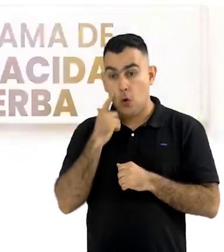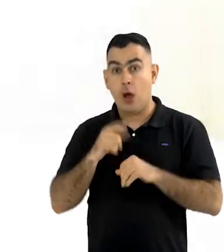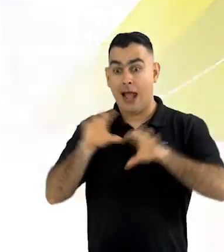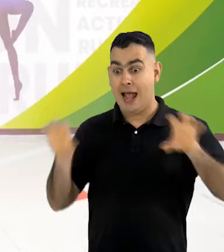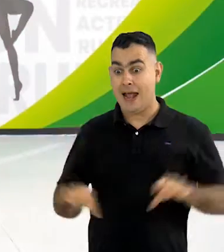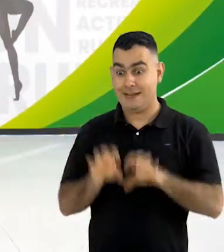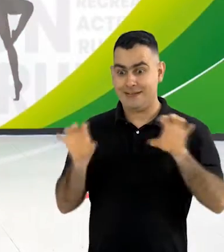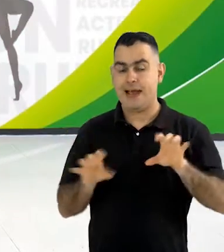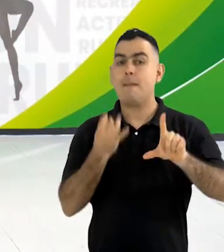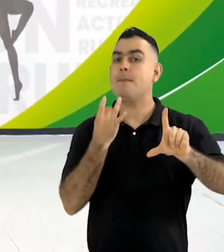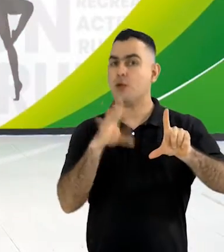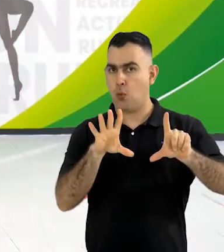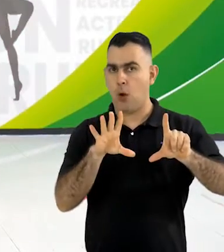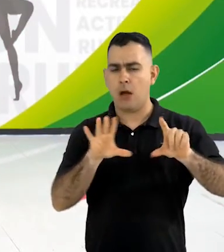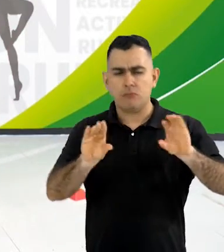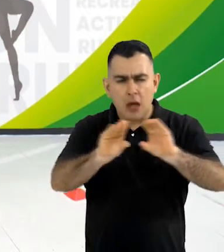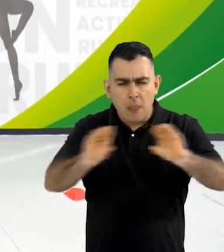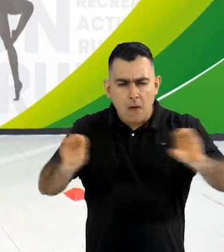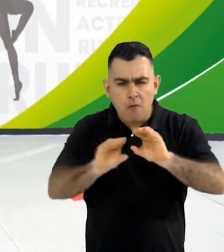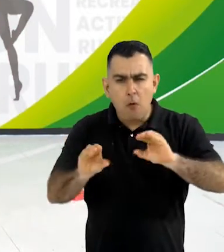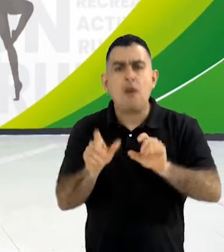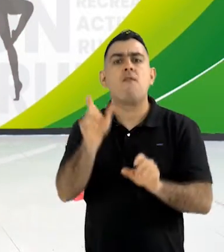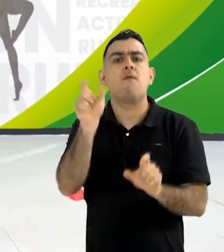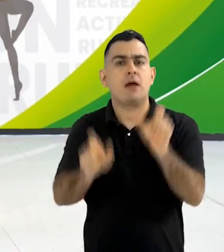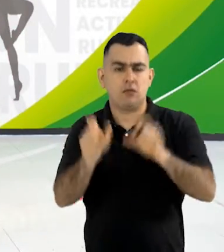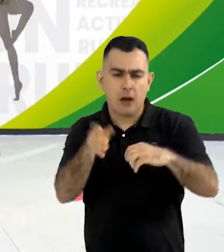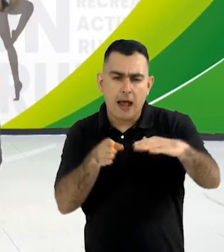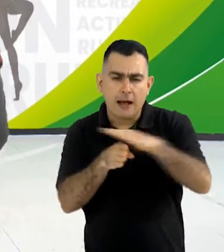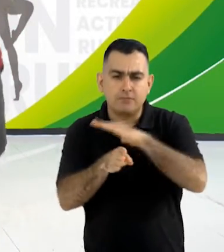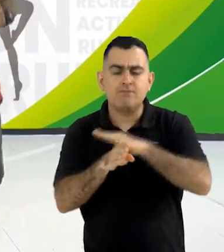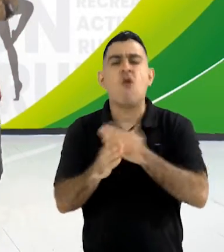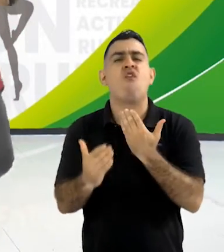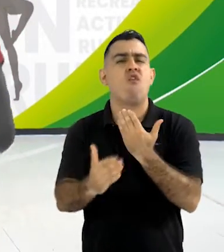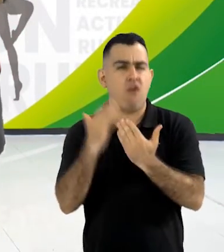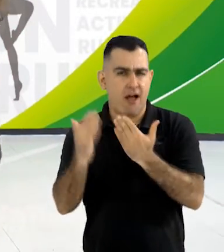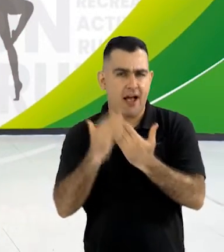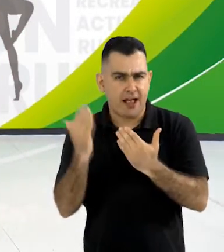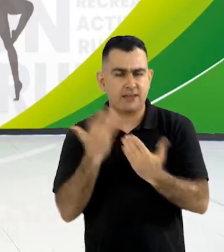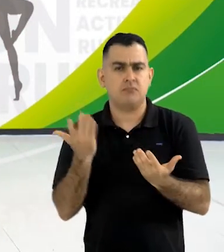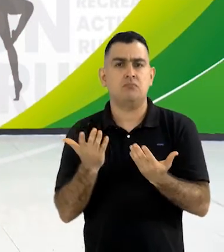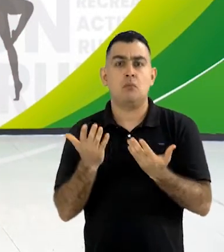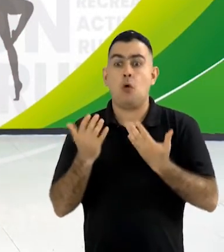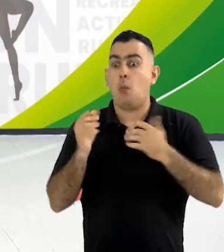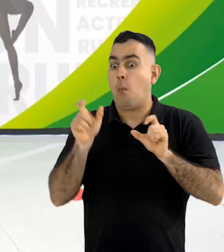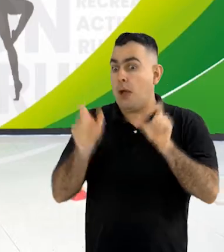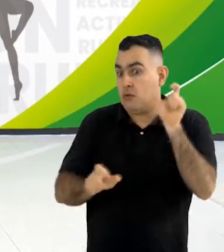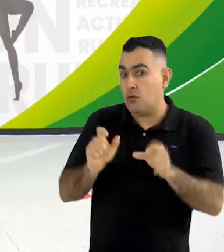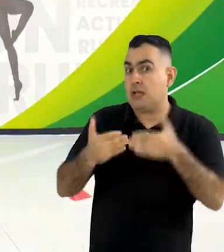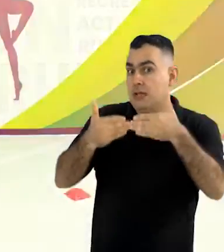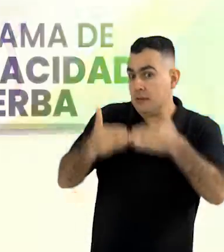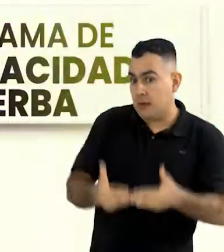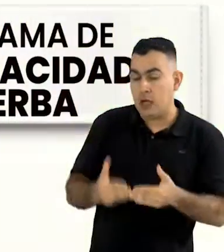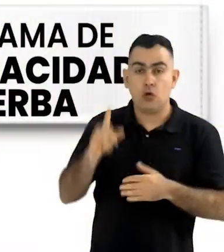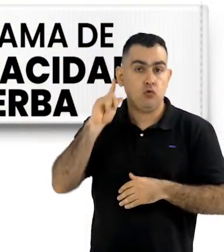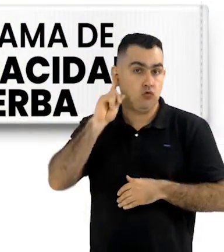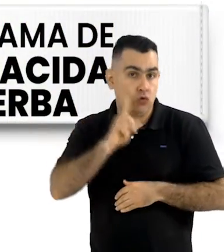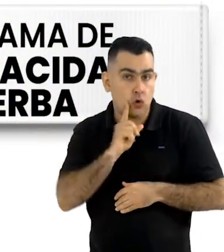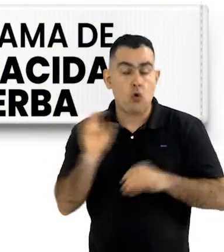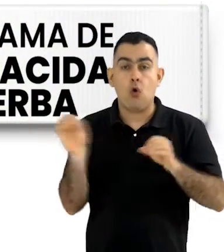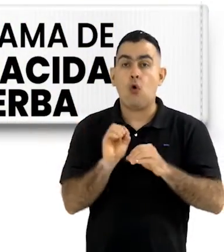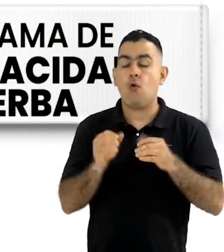virtuales por la plataforma que sea más accesible a la comunidad con que estemos trabajando, ya sea discapacidad